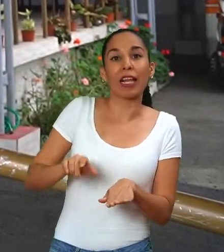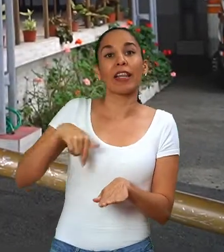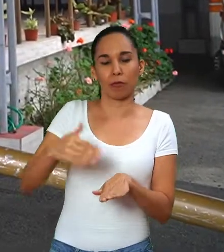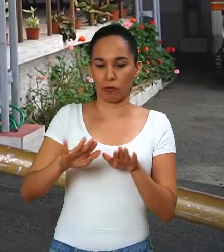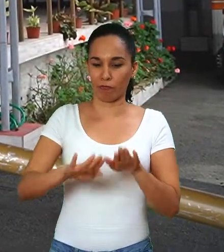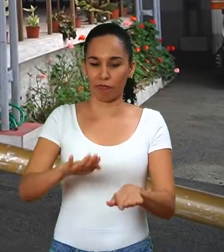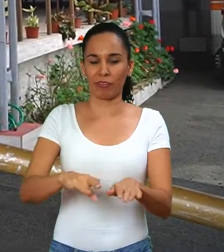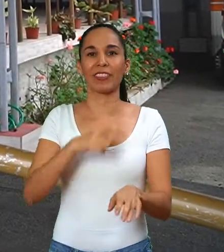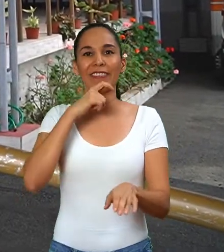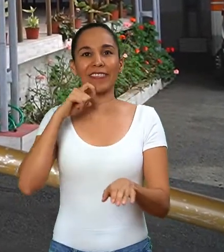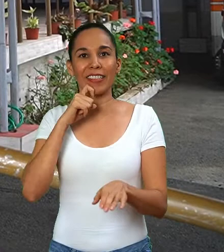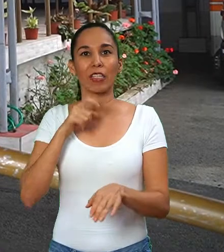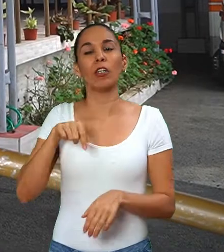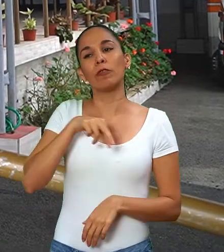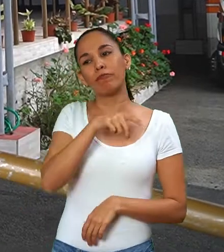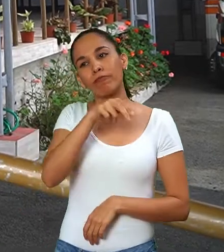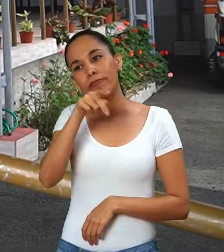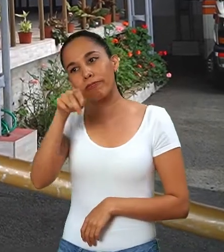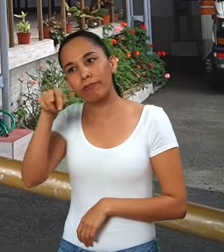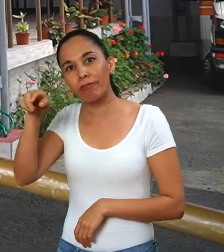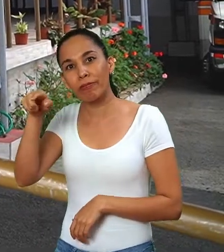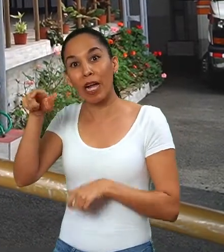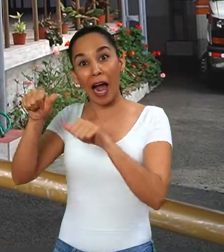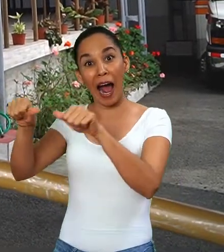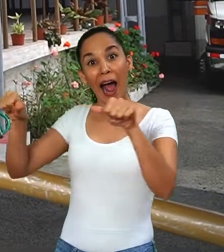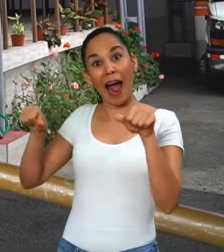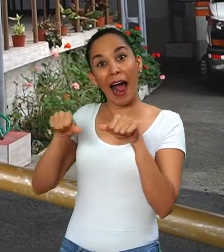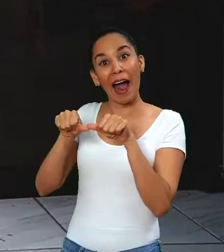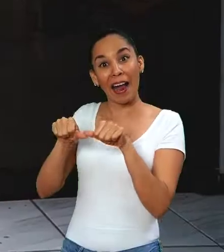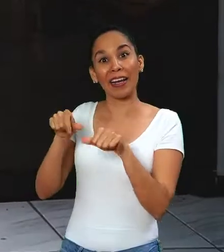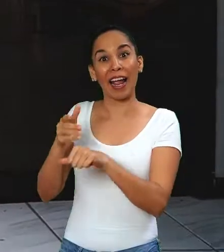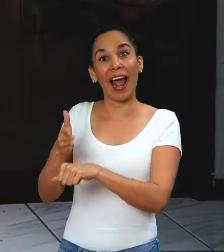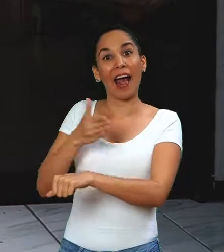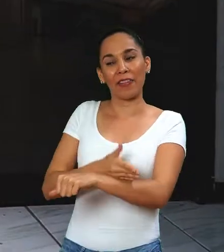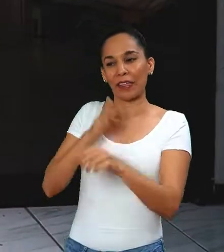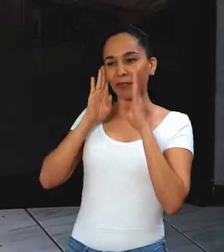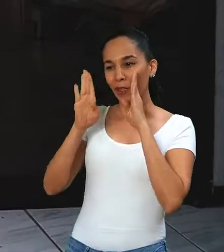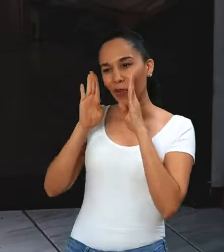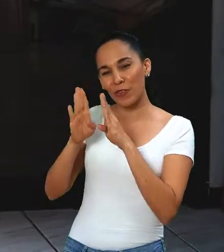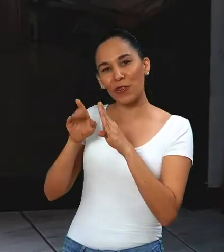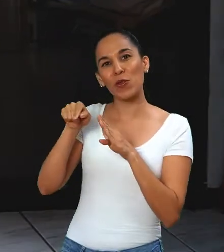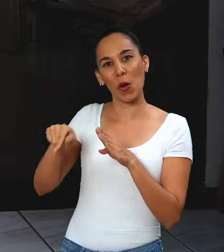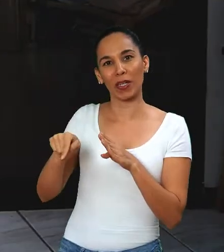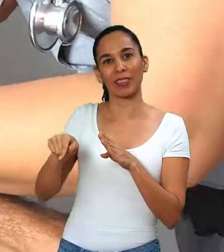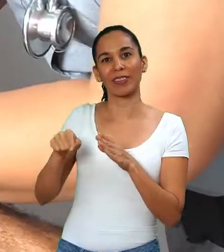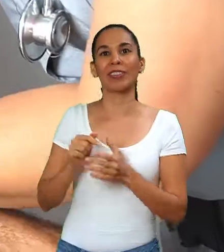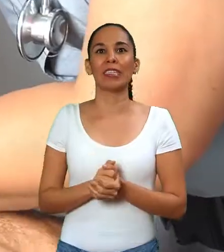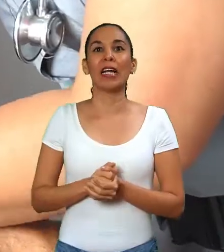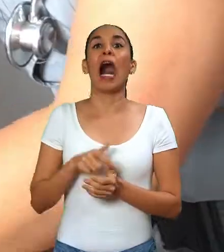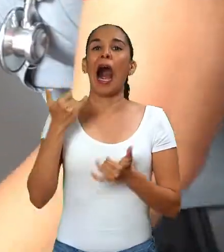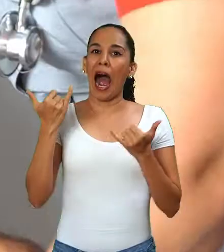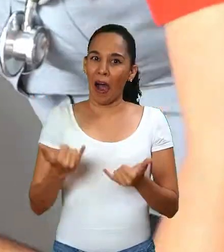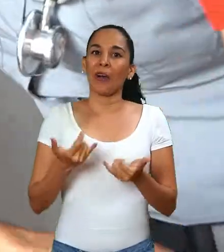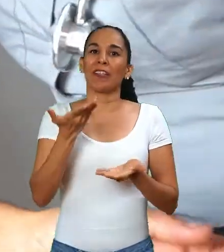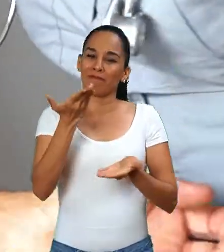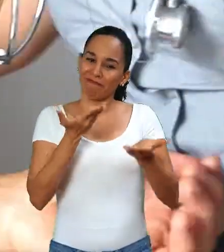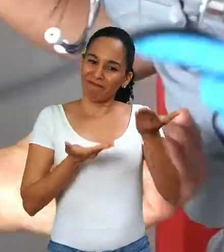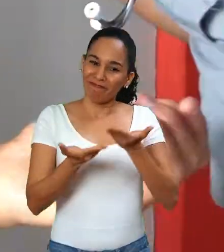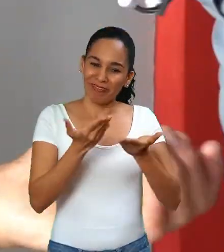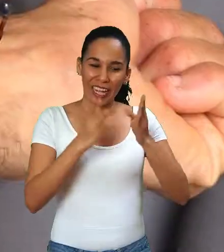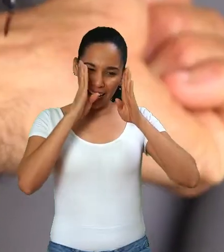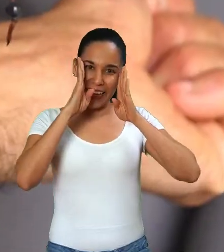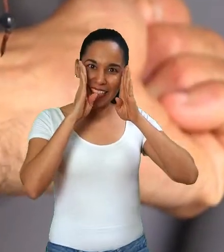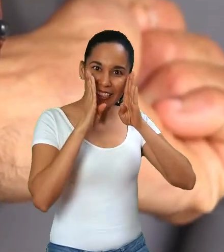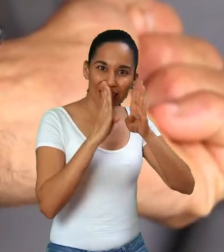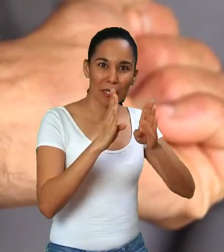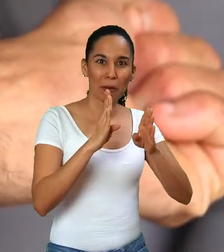Permite el ingreso de nuestro visitante hasta el área designada previamente para la atención de pacientes. Y ahora sí, ofrece al paciente